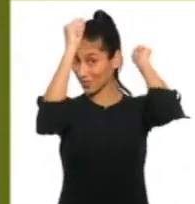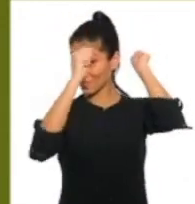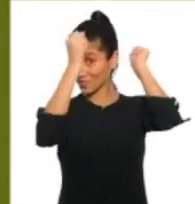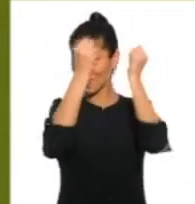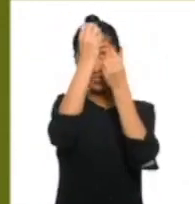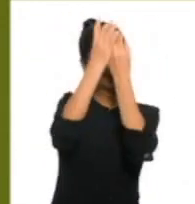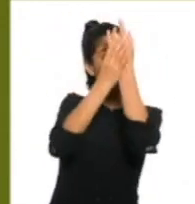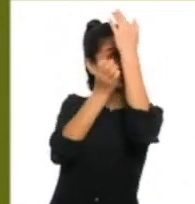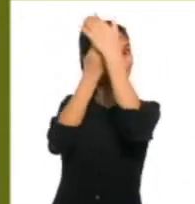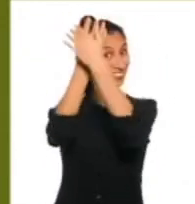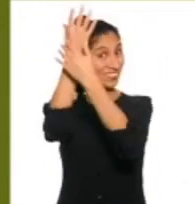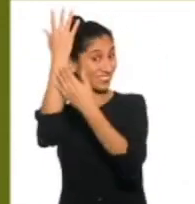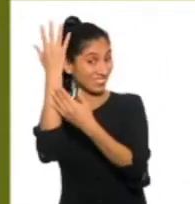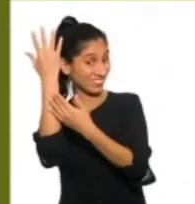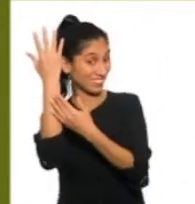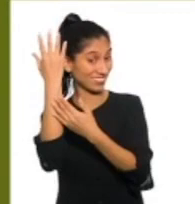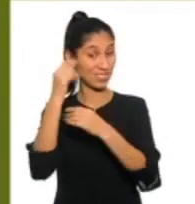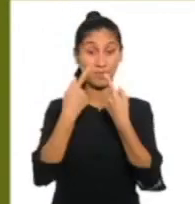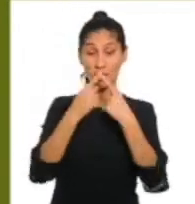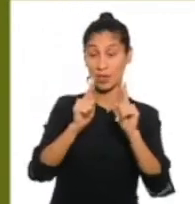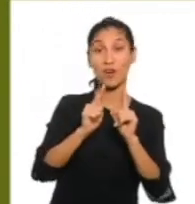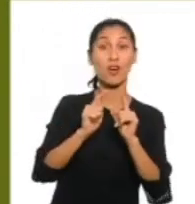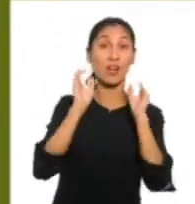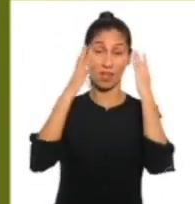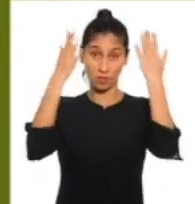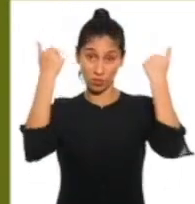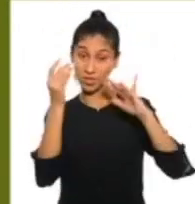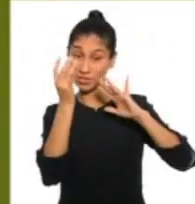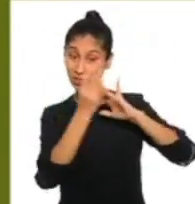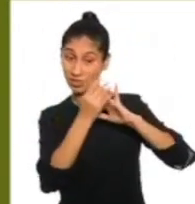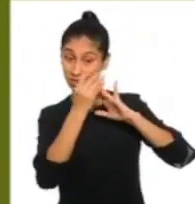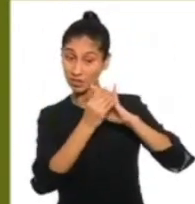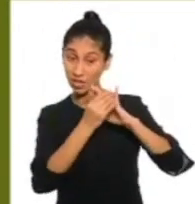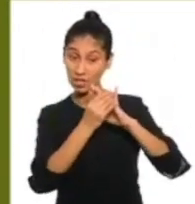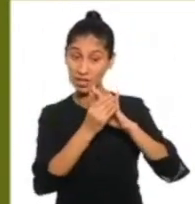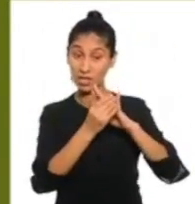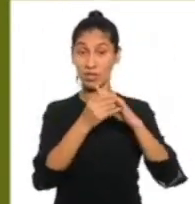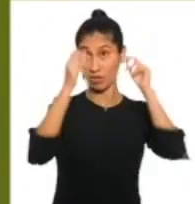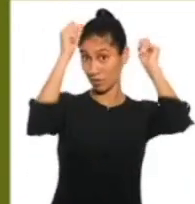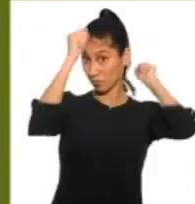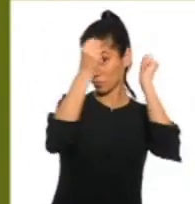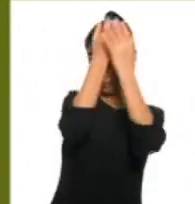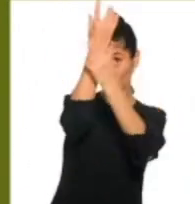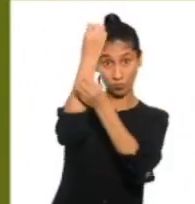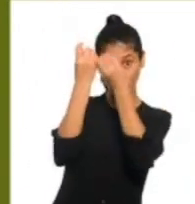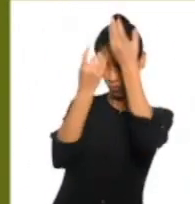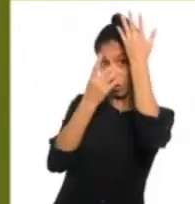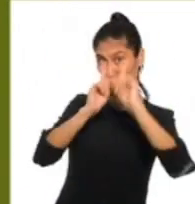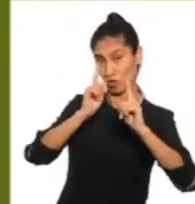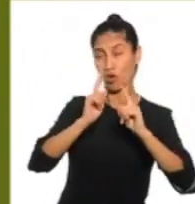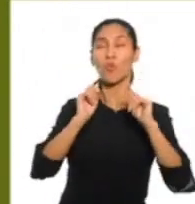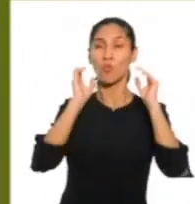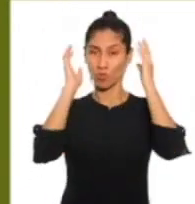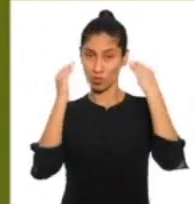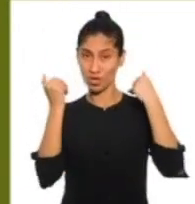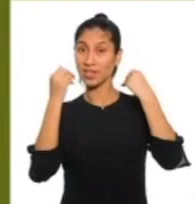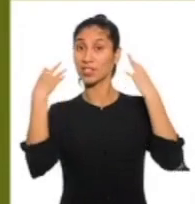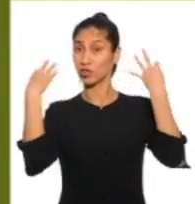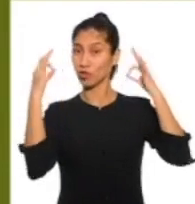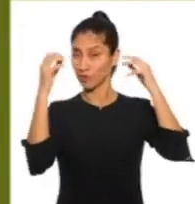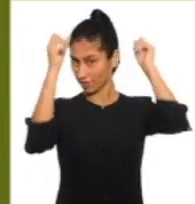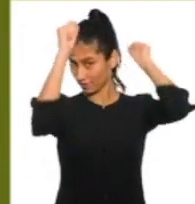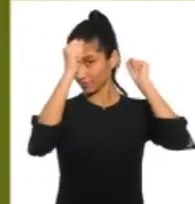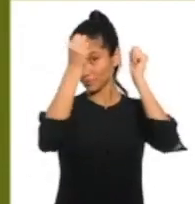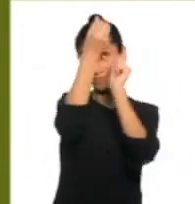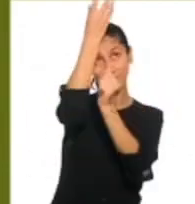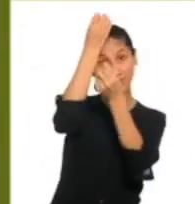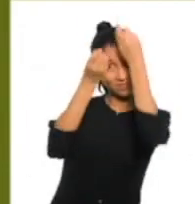montera. Pero las mujeres casadas no llevan flores en montera. Igual es